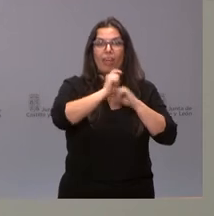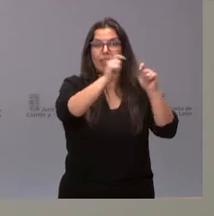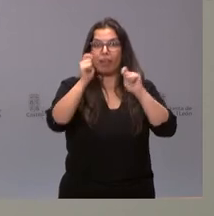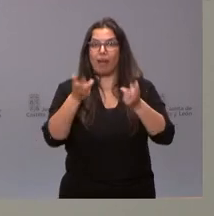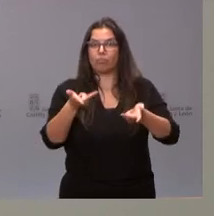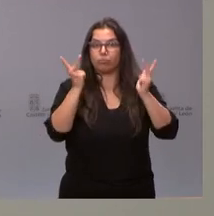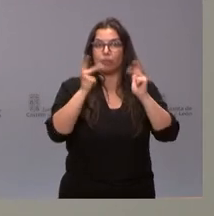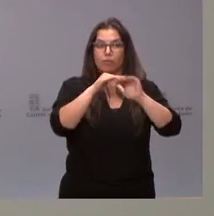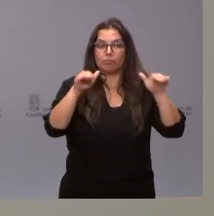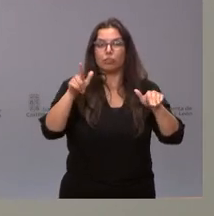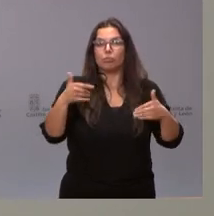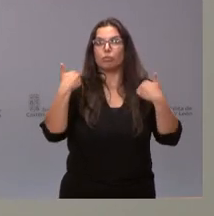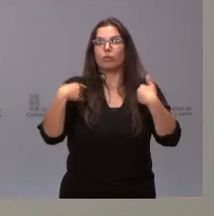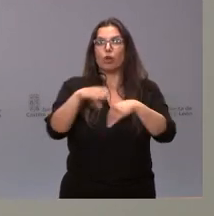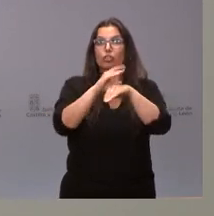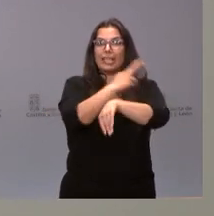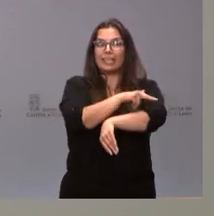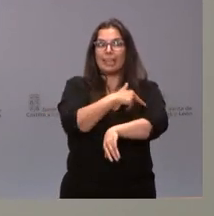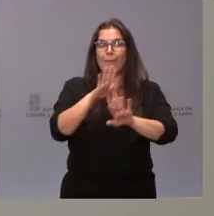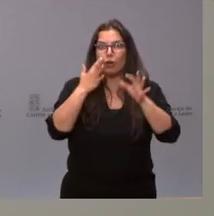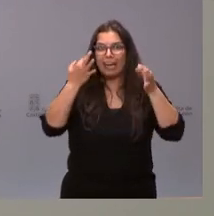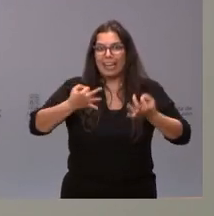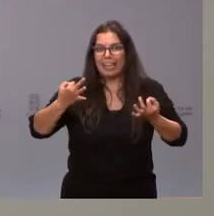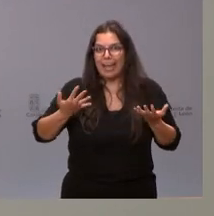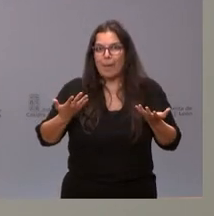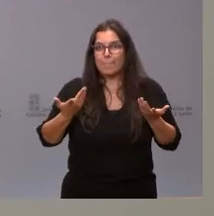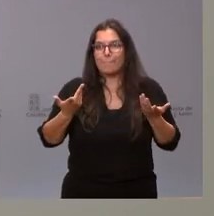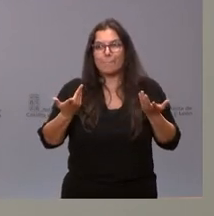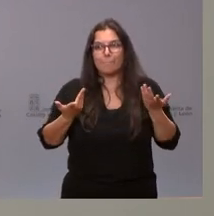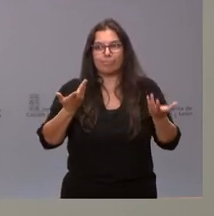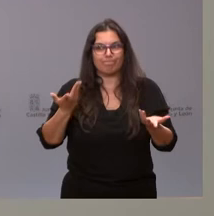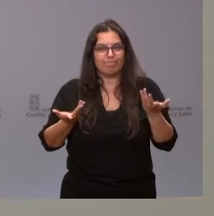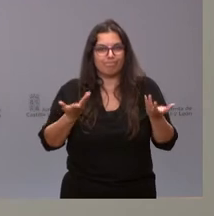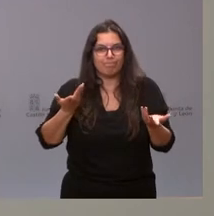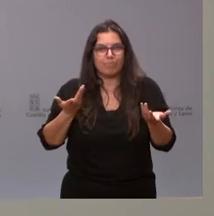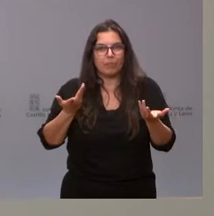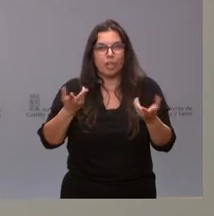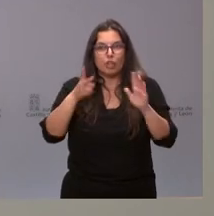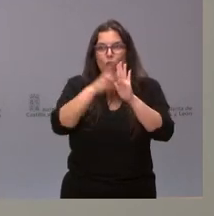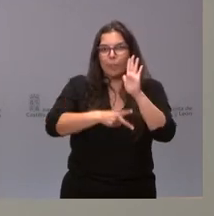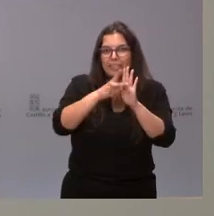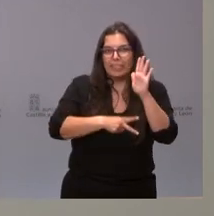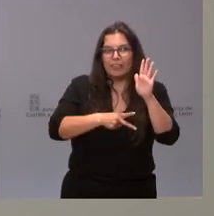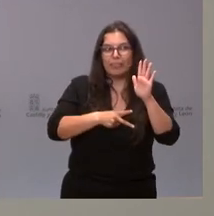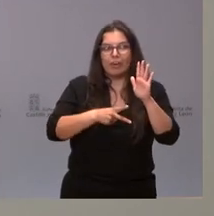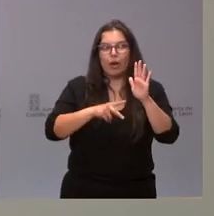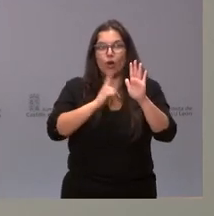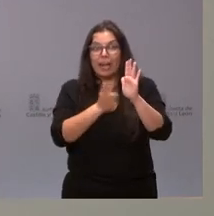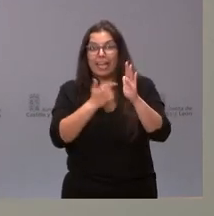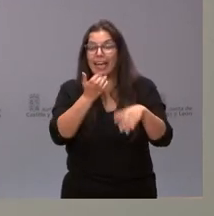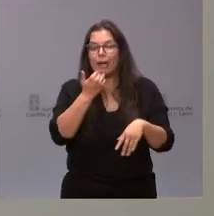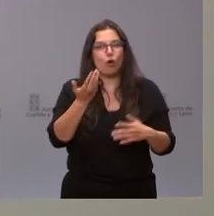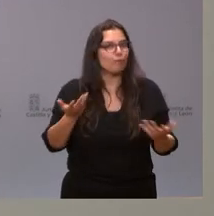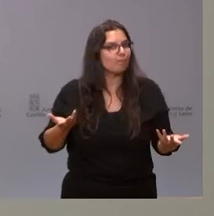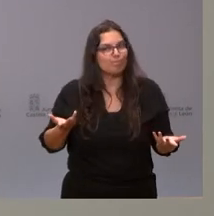Sanidad, pero no les puedo decir en qué medida hay alguna normativa o alguna legislación en esta materia